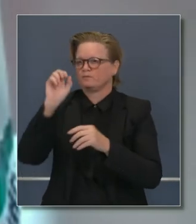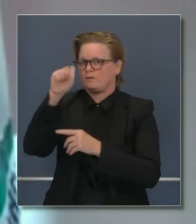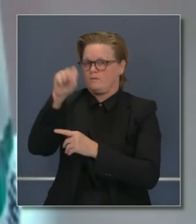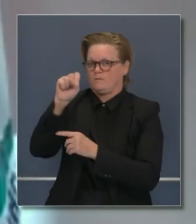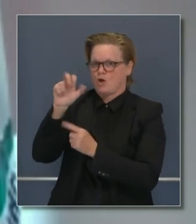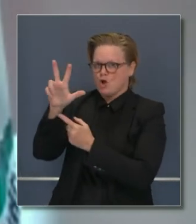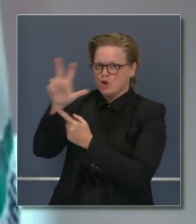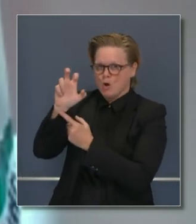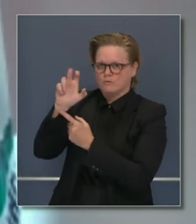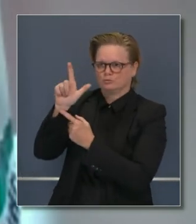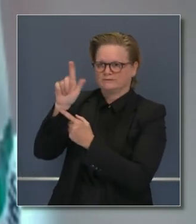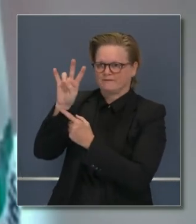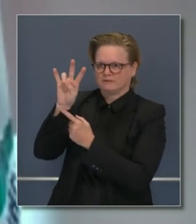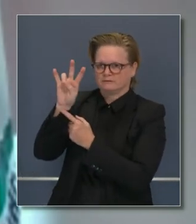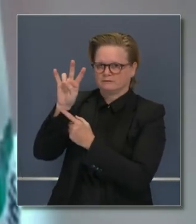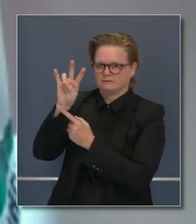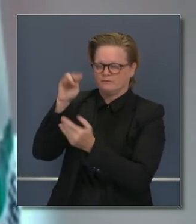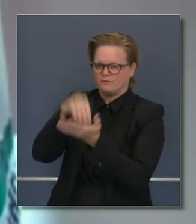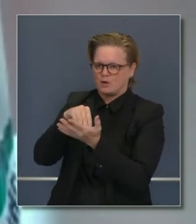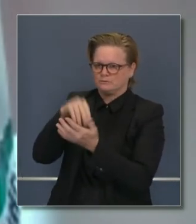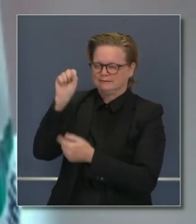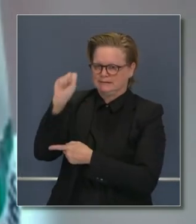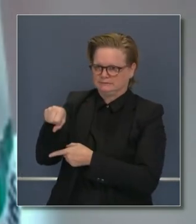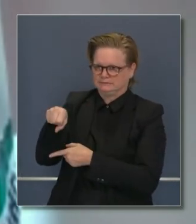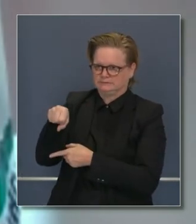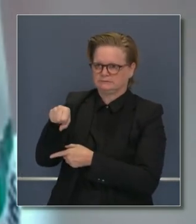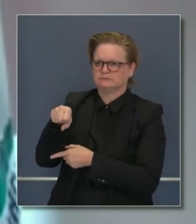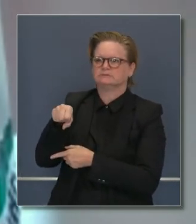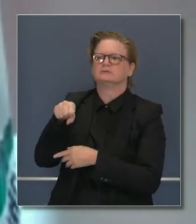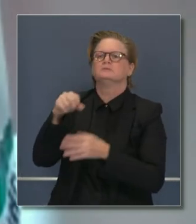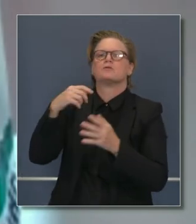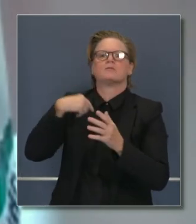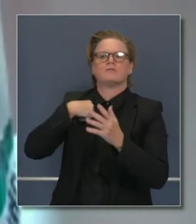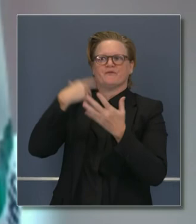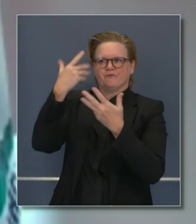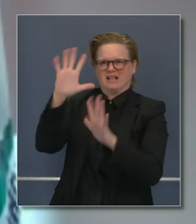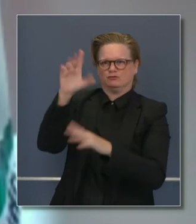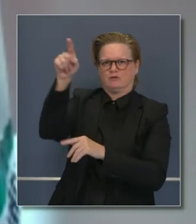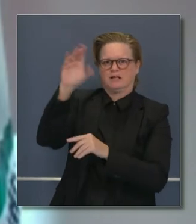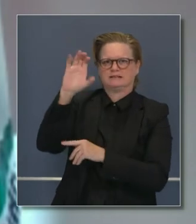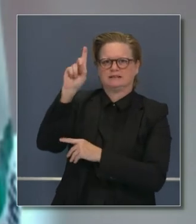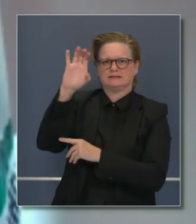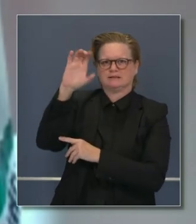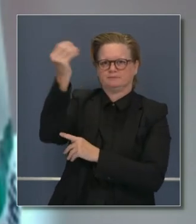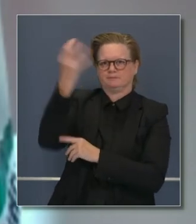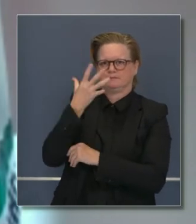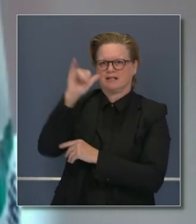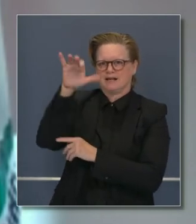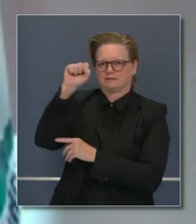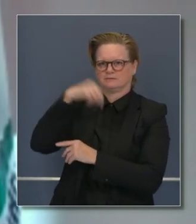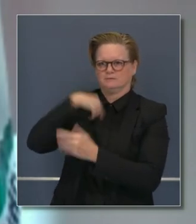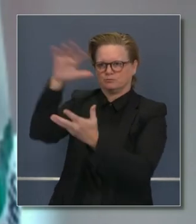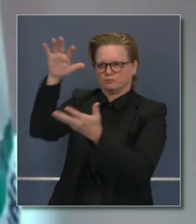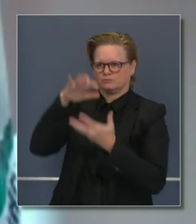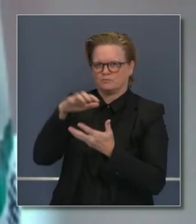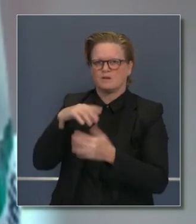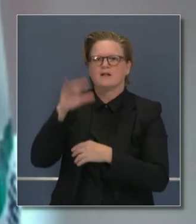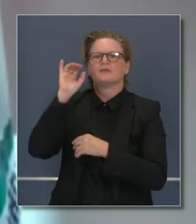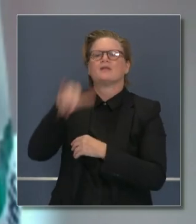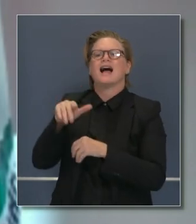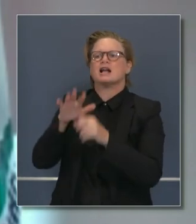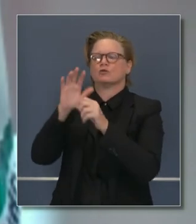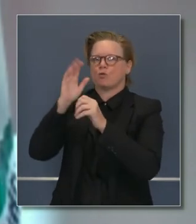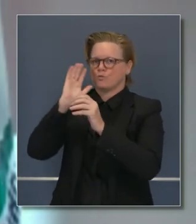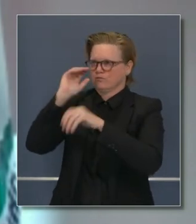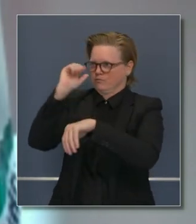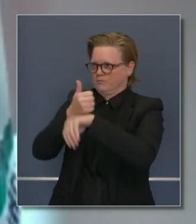Los 327. Escuchamos eso directamente. Estamos compartiendo esto con nuestros socios del condado.